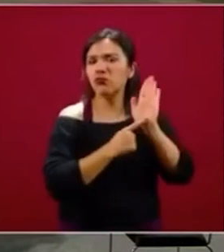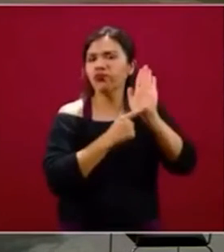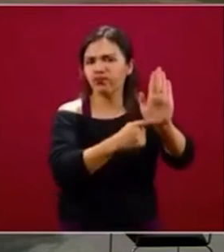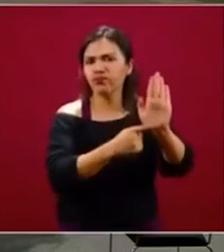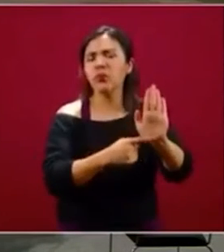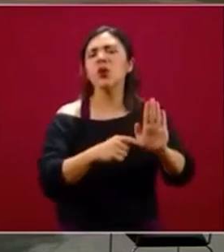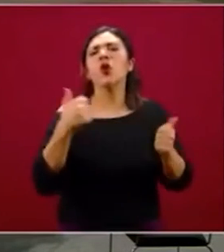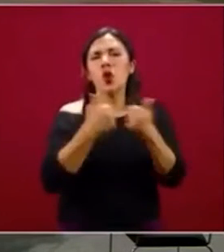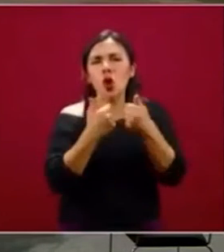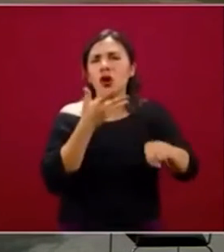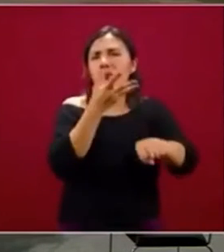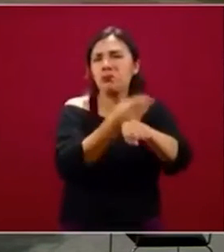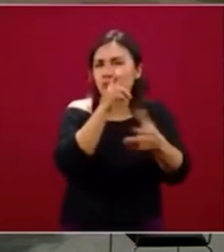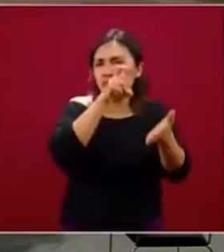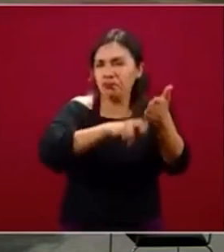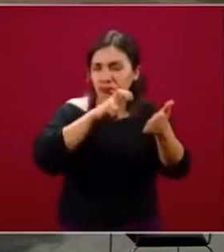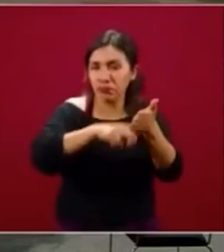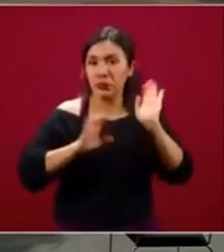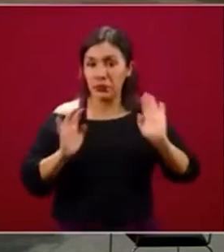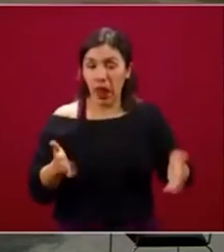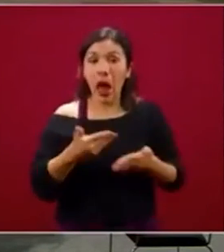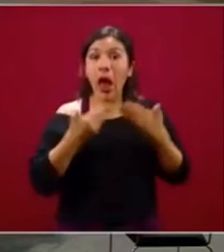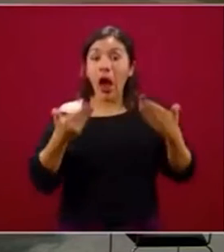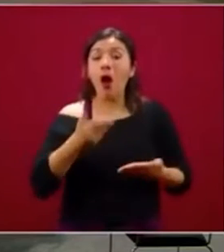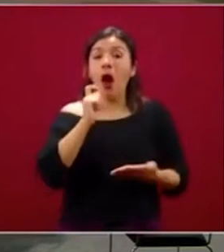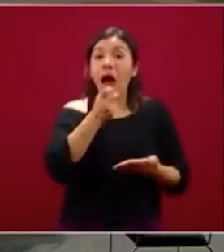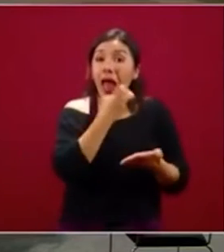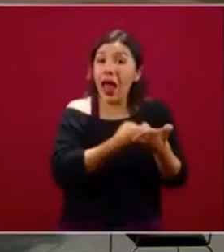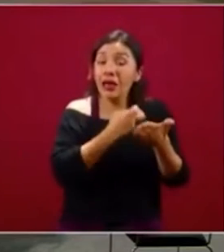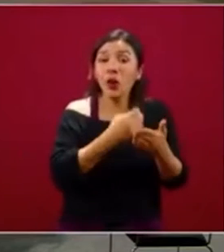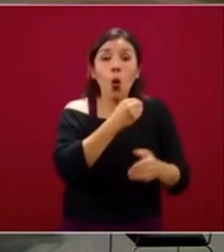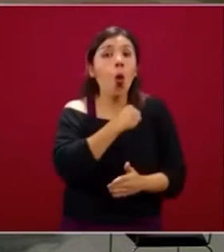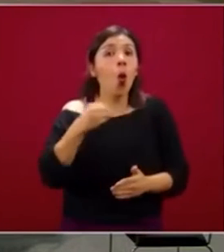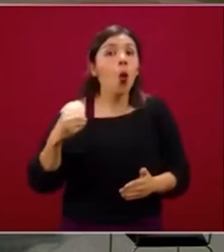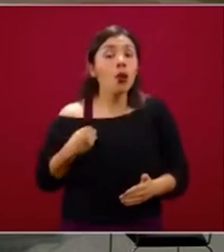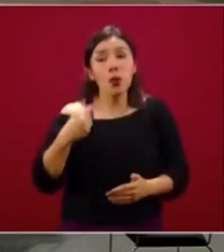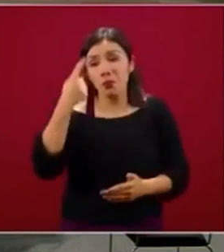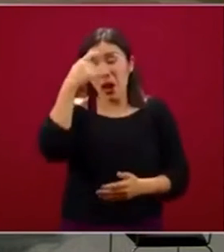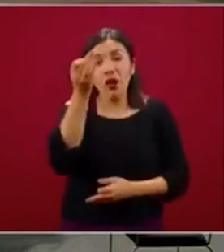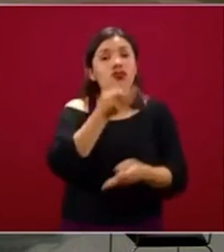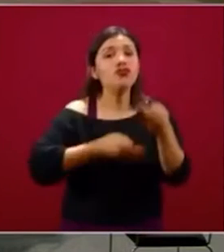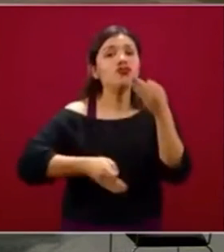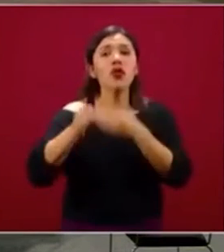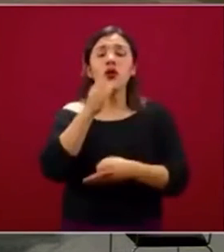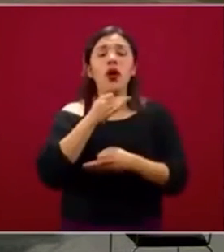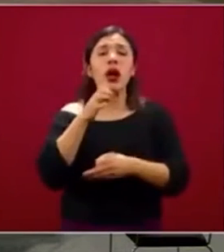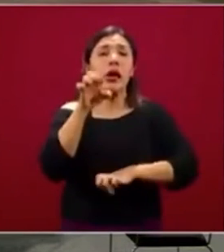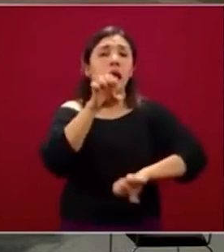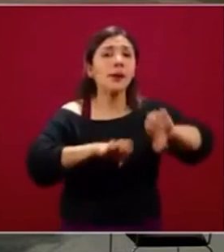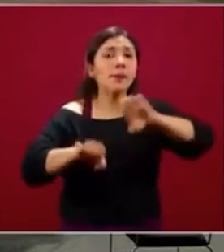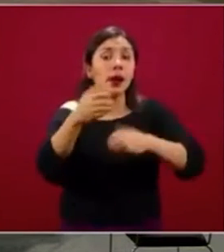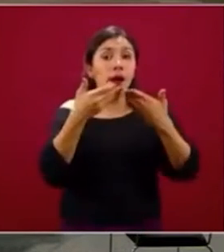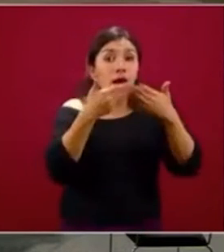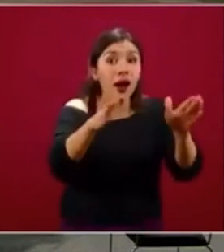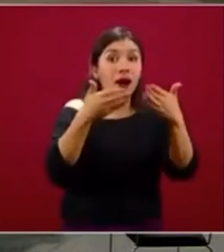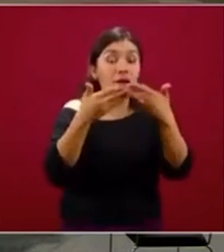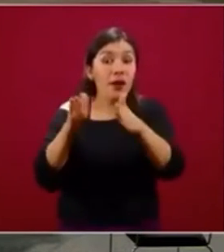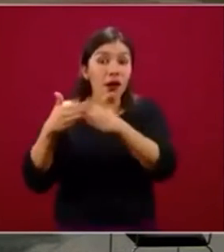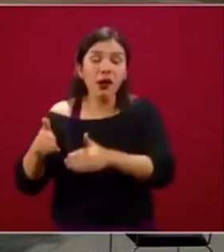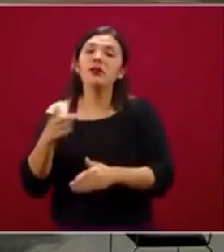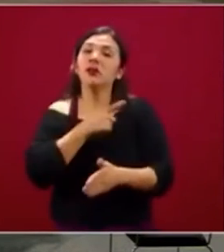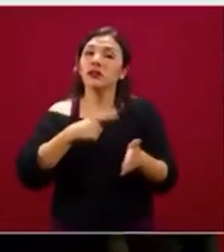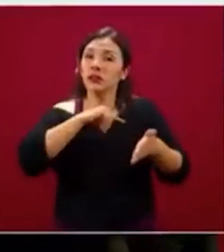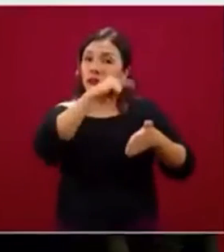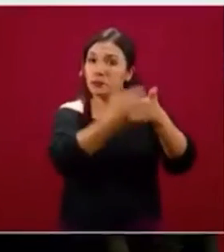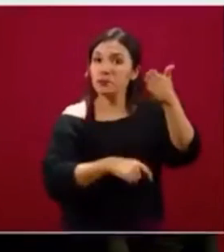mejorado y ahora es de aplicación obligatoria para todas las empresas esenciales.